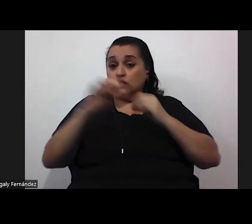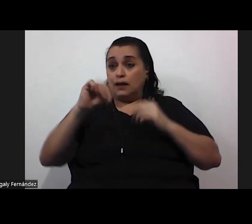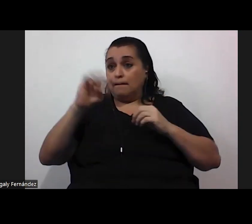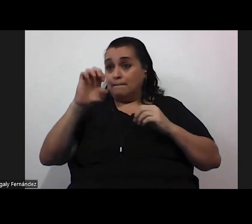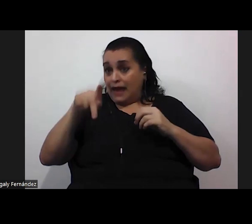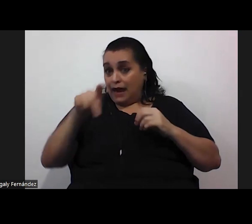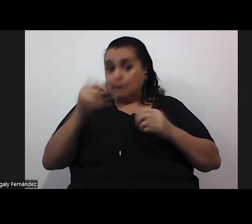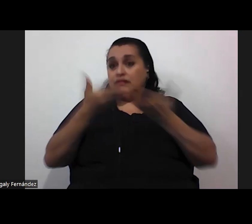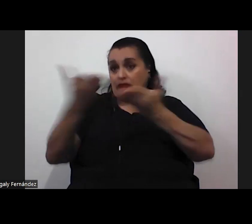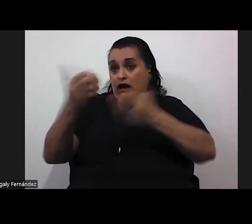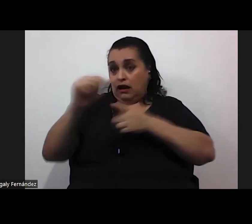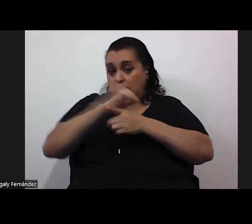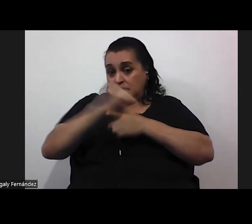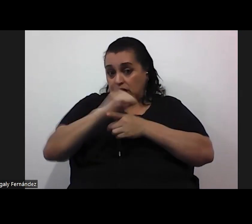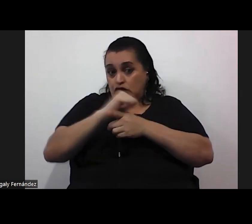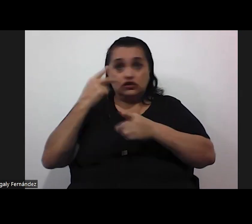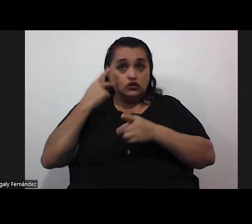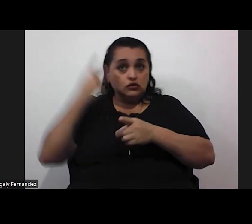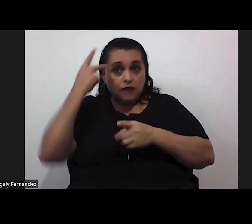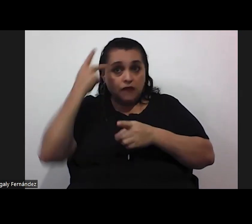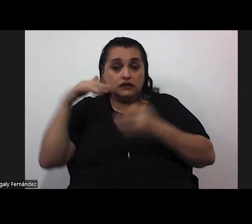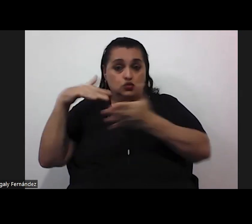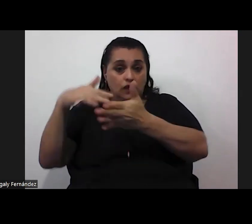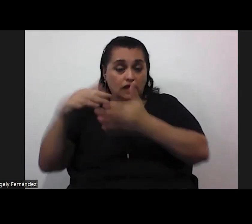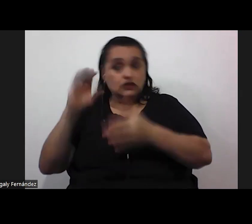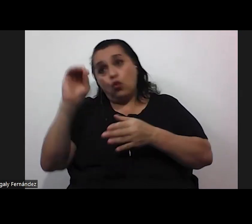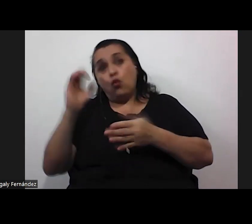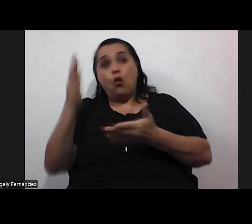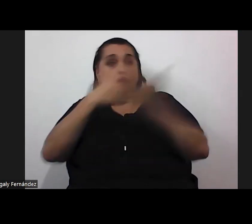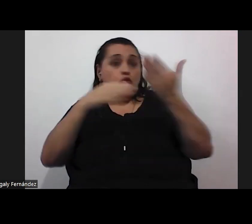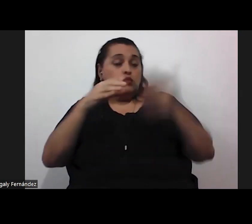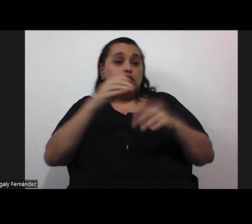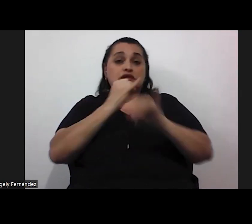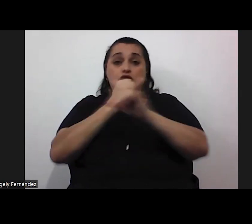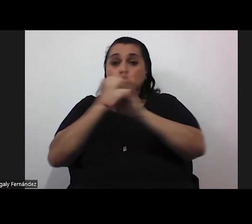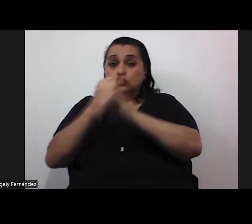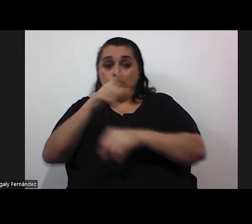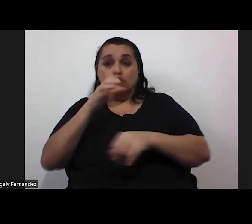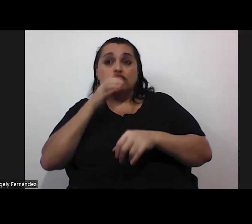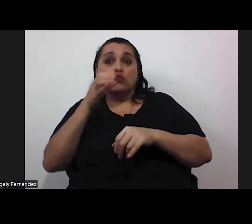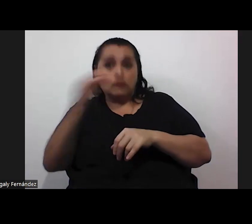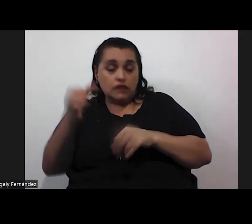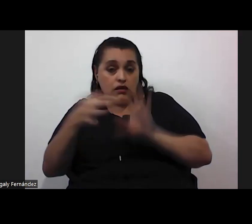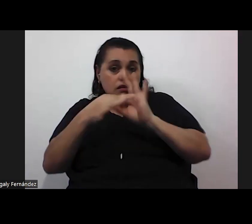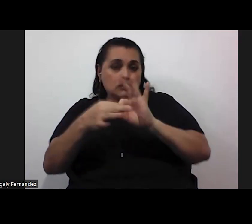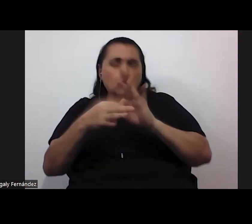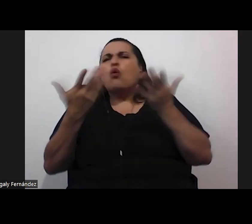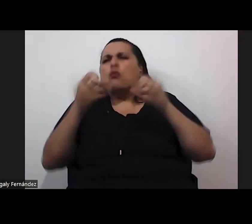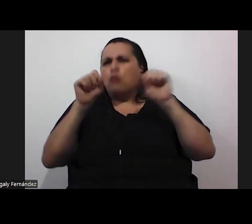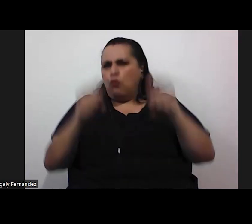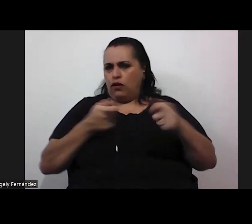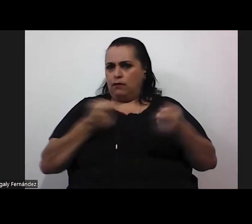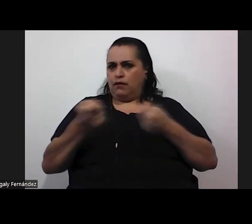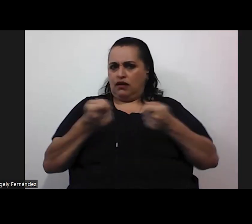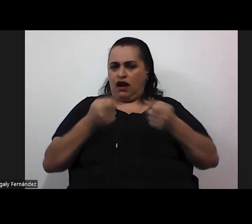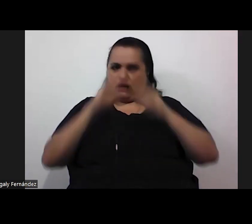dan a los a los padres o a los estudiantes o hay alguna institución que usted pudiera recomendar al respecto o cómo se podrían manejar eso esa